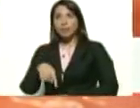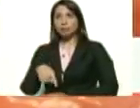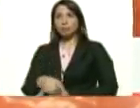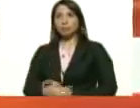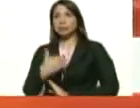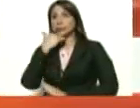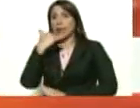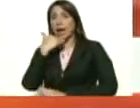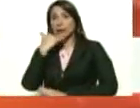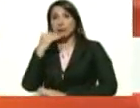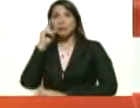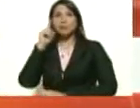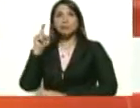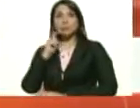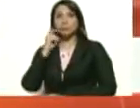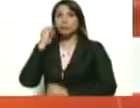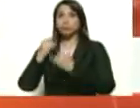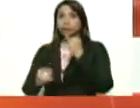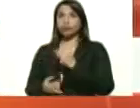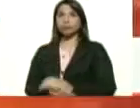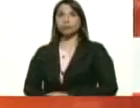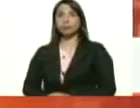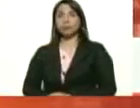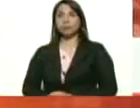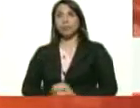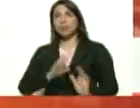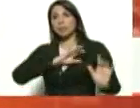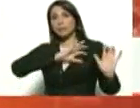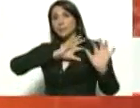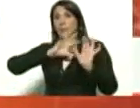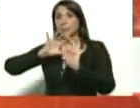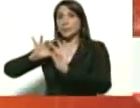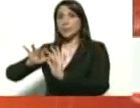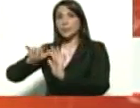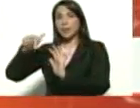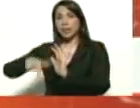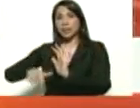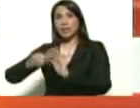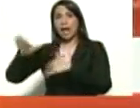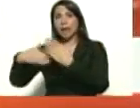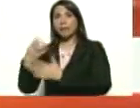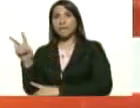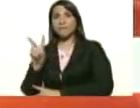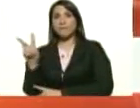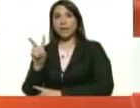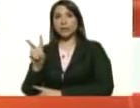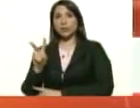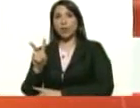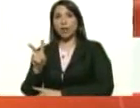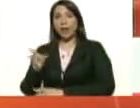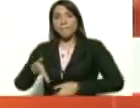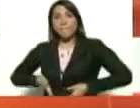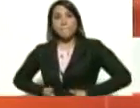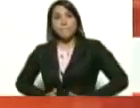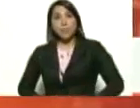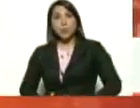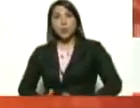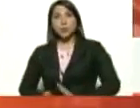de su embarazo. Que han llegado. Y han parido. Hemos tenido cuatro